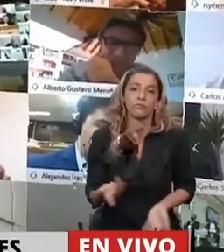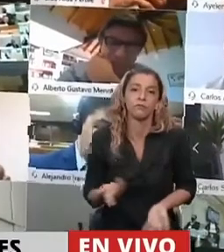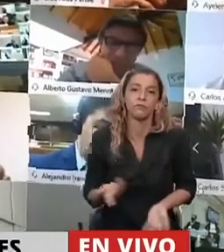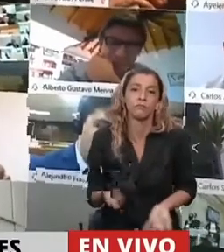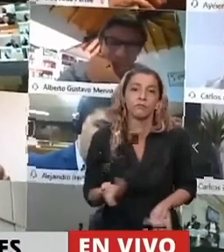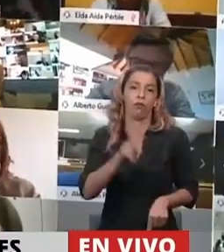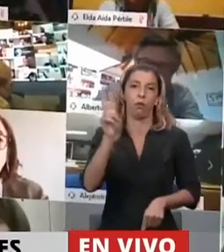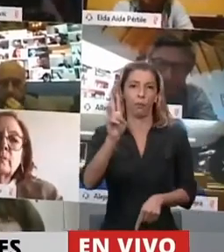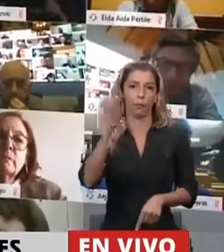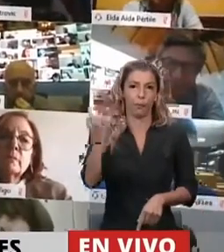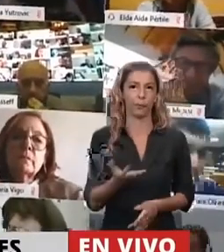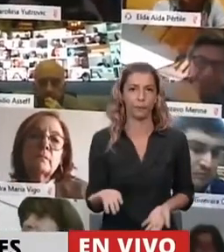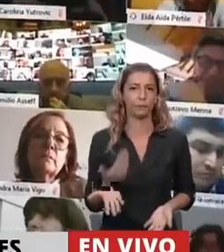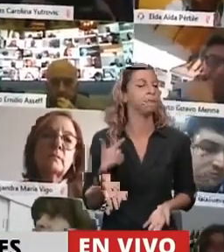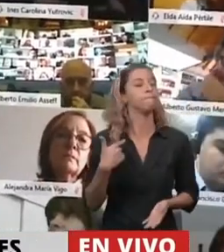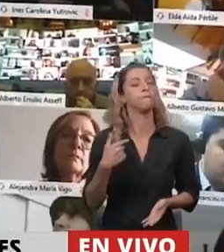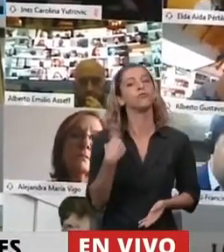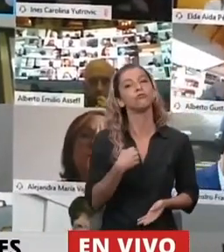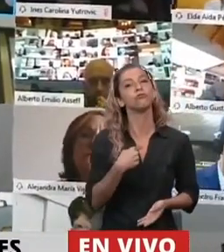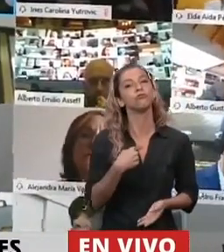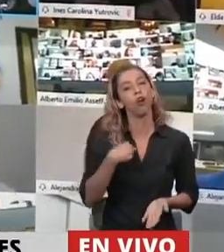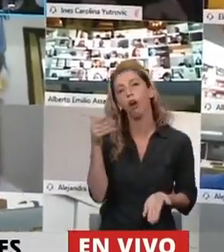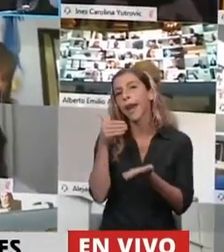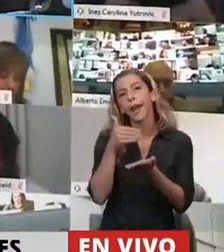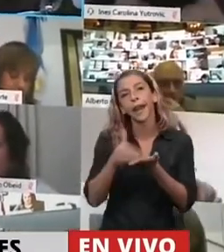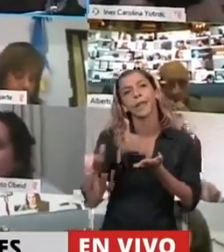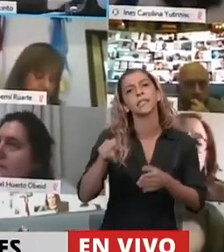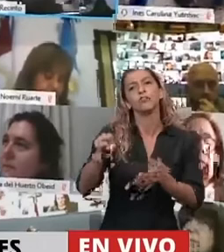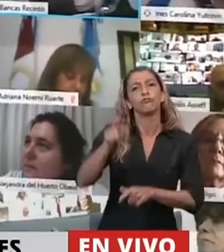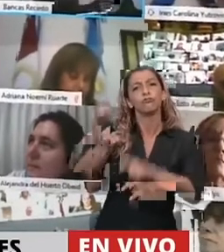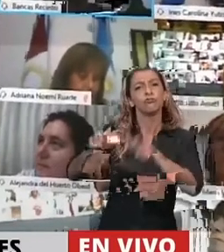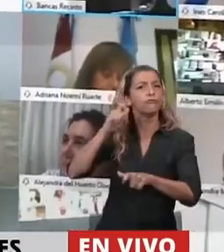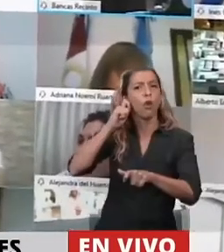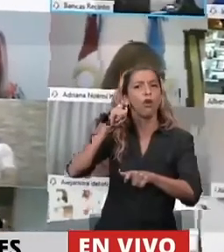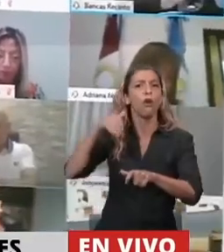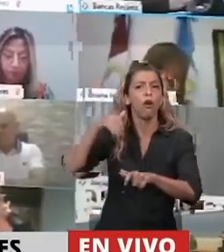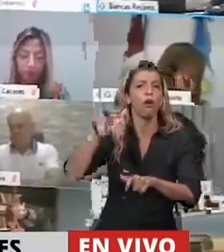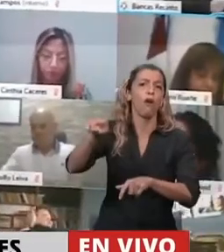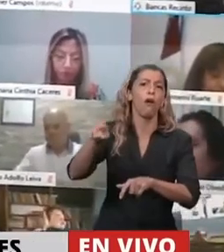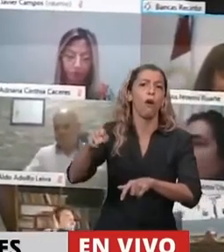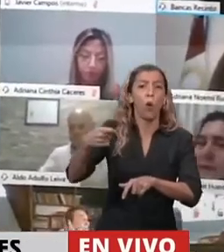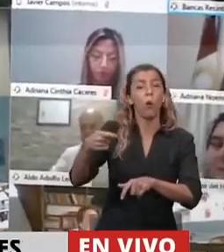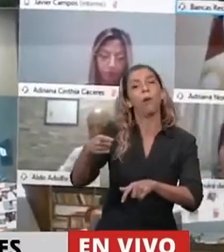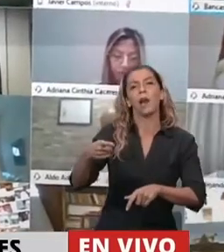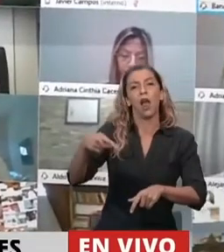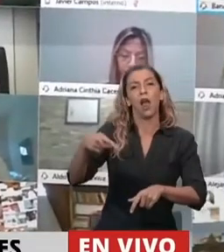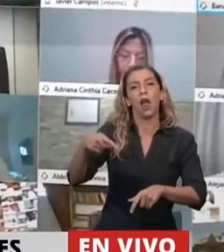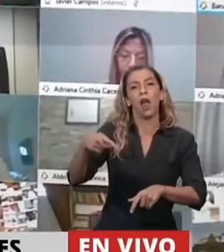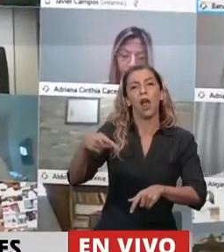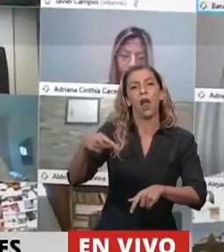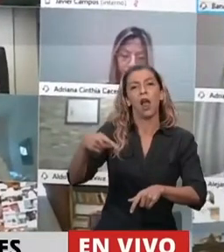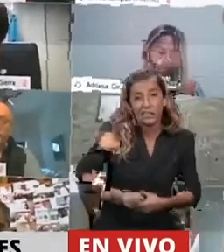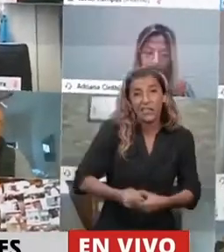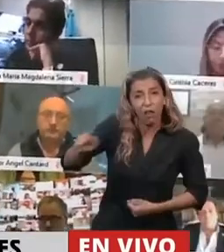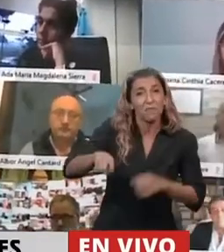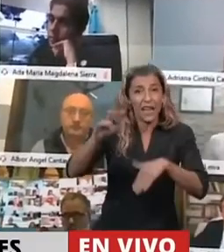para rechazar este ajuste a los adultos mayores que hoy son la población de riesgo y